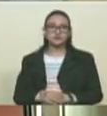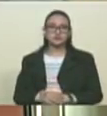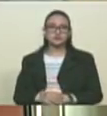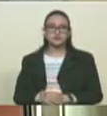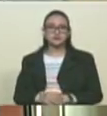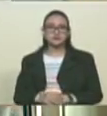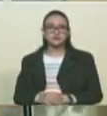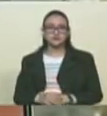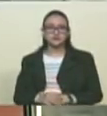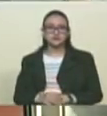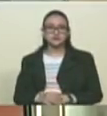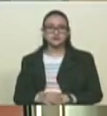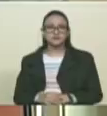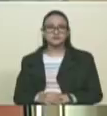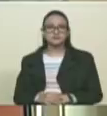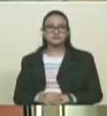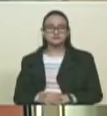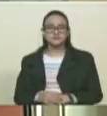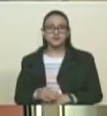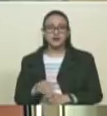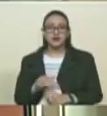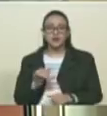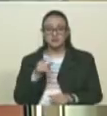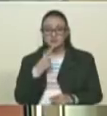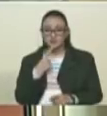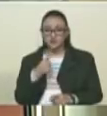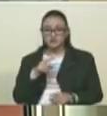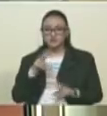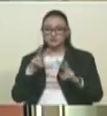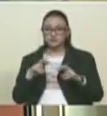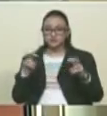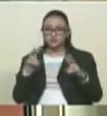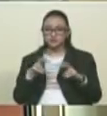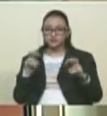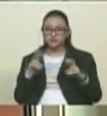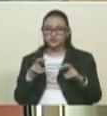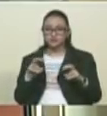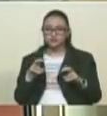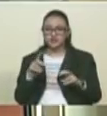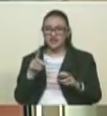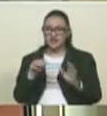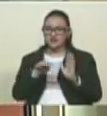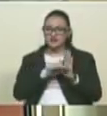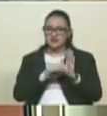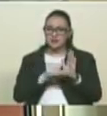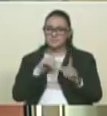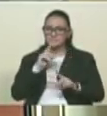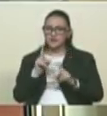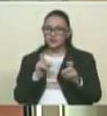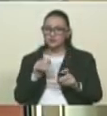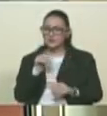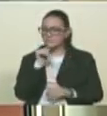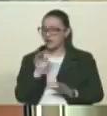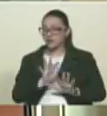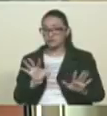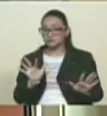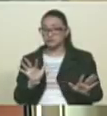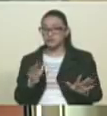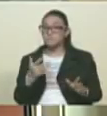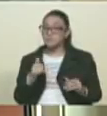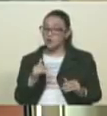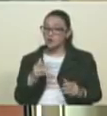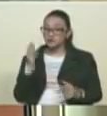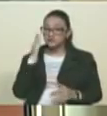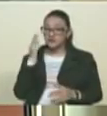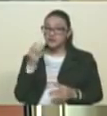el encuestólogo, entre comillas, Luis Vicente León, que es muy malo haciendo encuestas, pero es muy bueno haciendo juegos